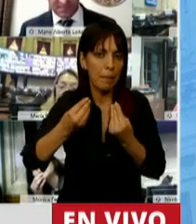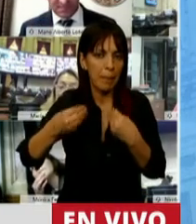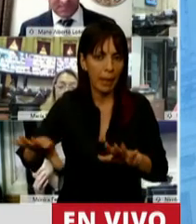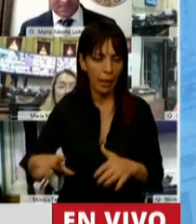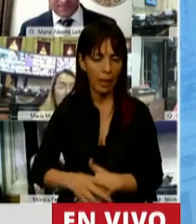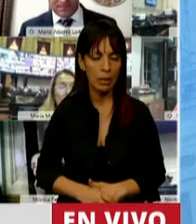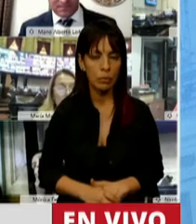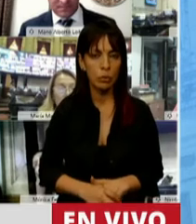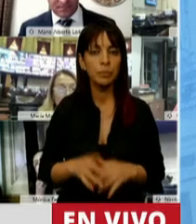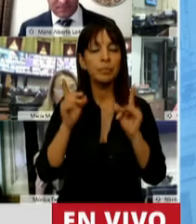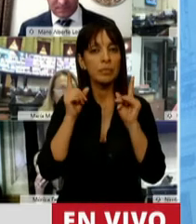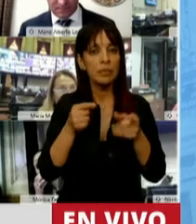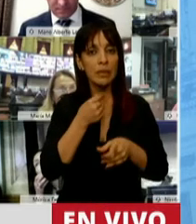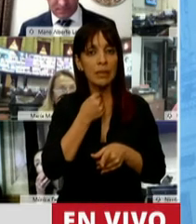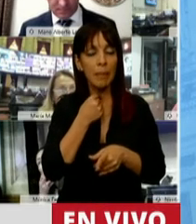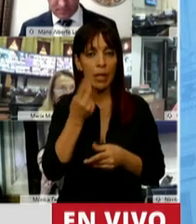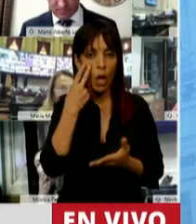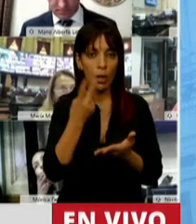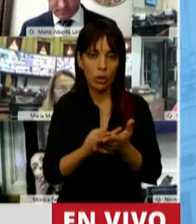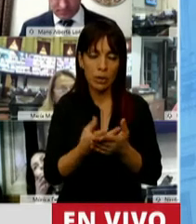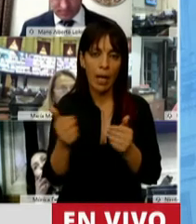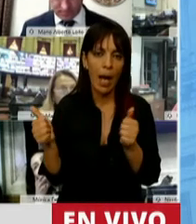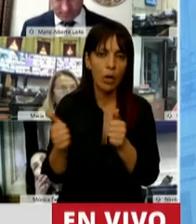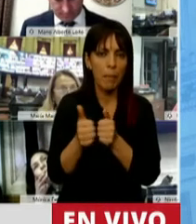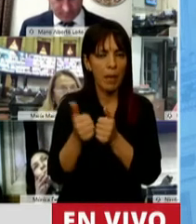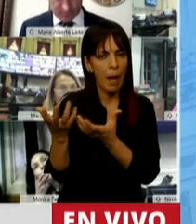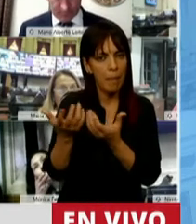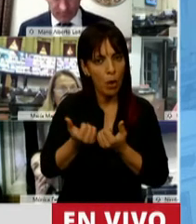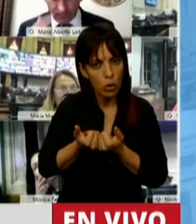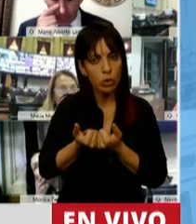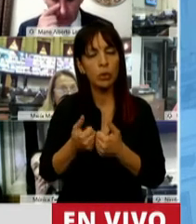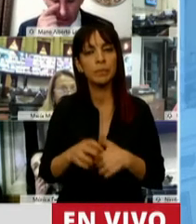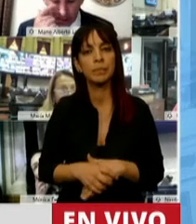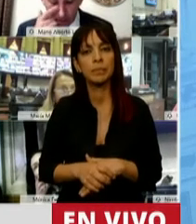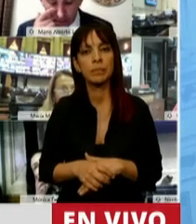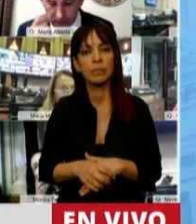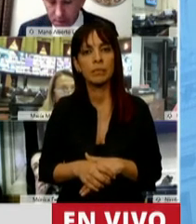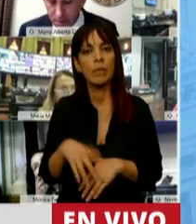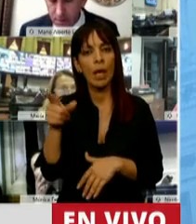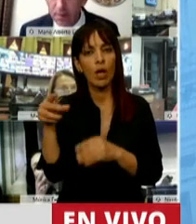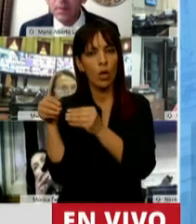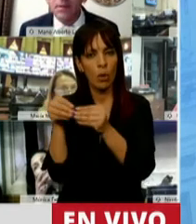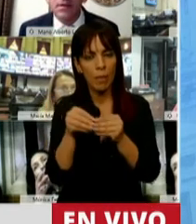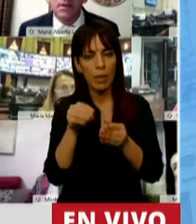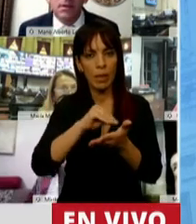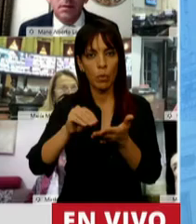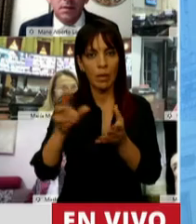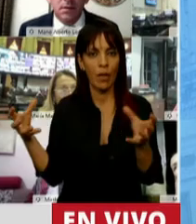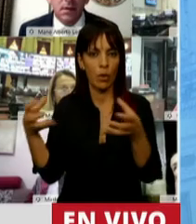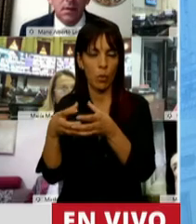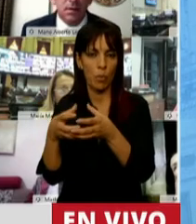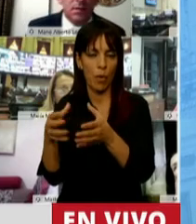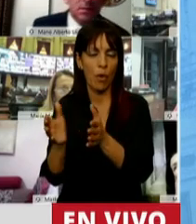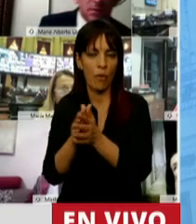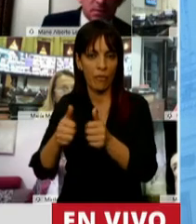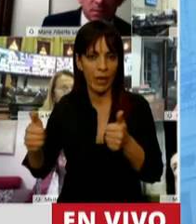y quiero valorar el acompañamiento de los colegios diputados del Frente de Todos, como